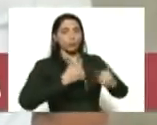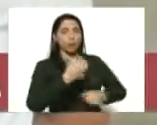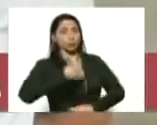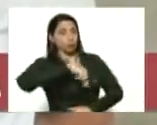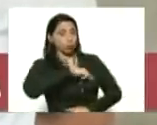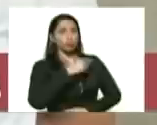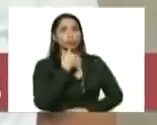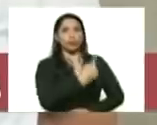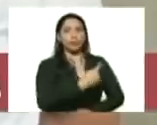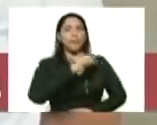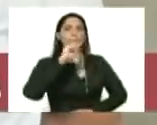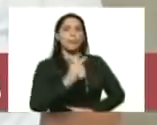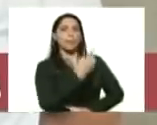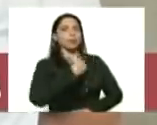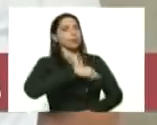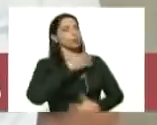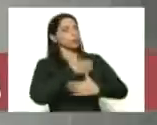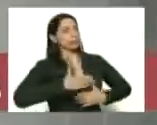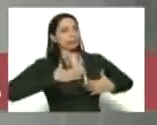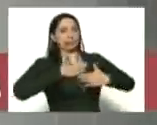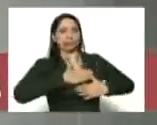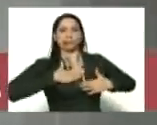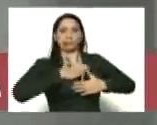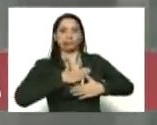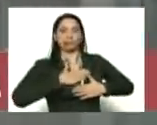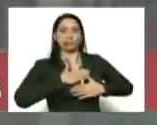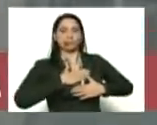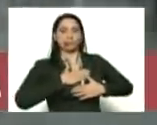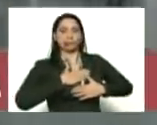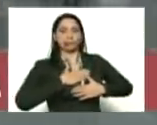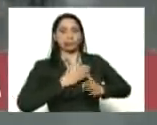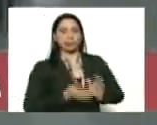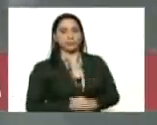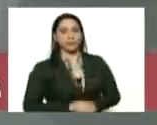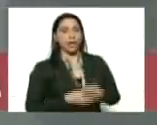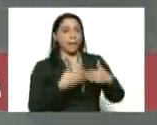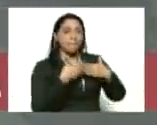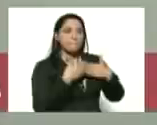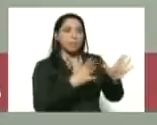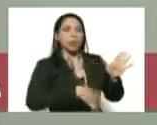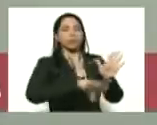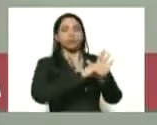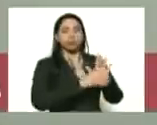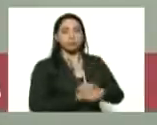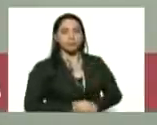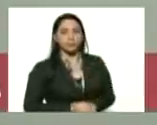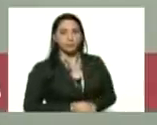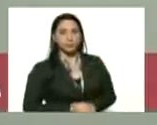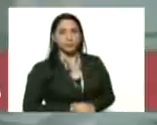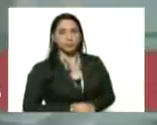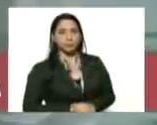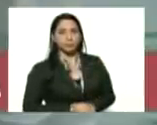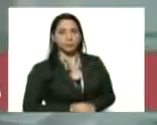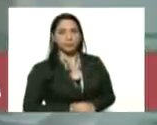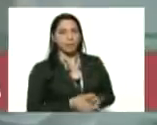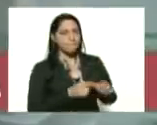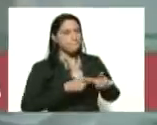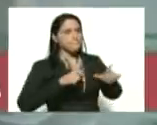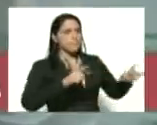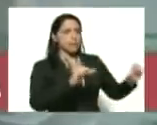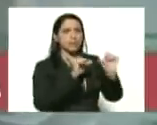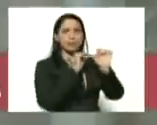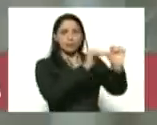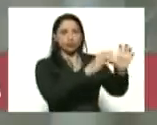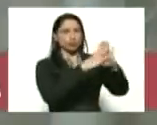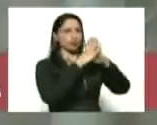decirles que en primera estamos muy contentos a esta a esta reinauguración pudiéramos decirlo un espacio que ha quedado